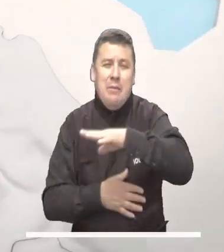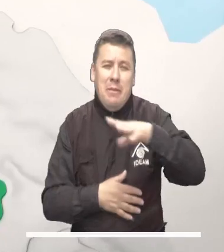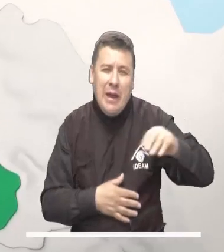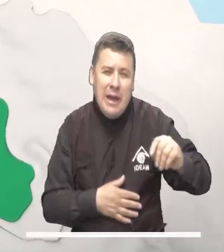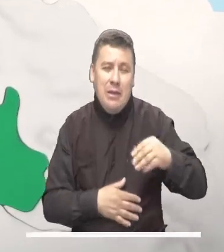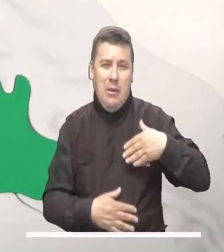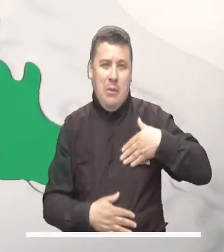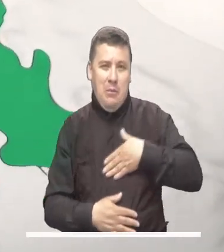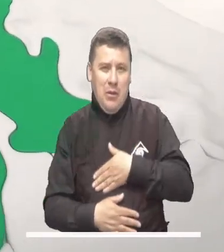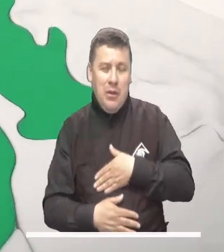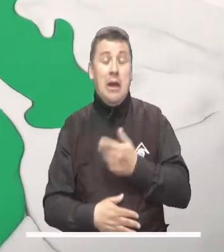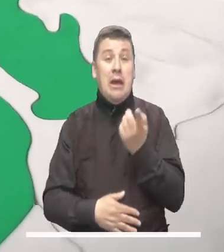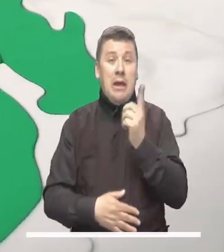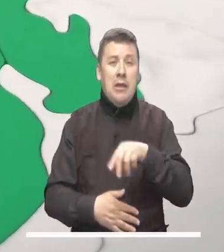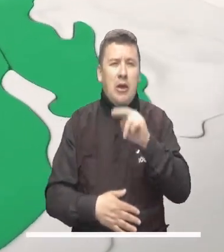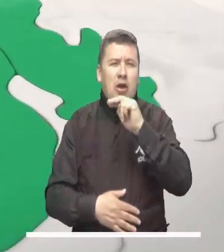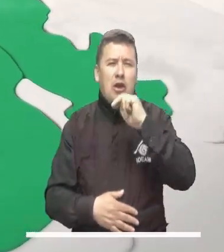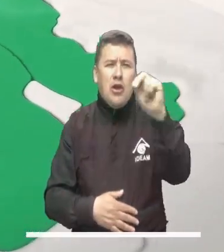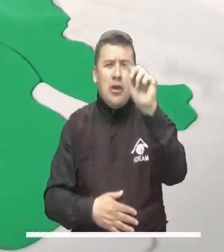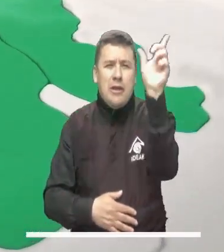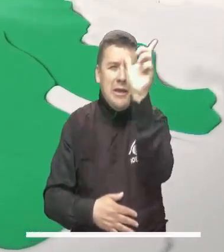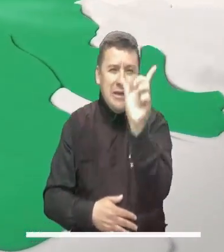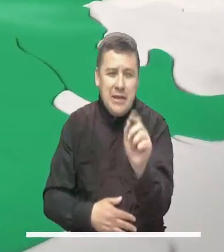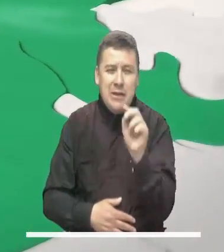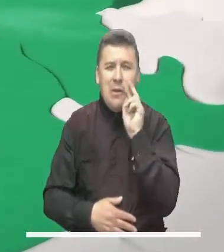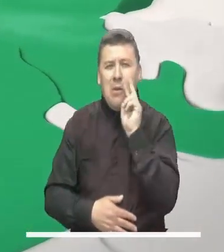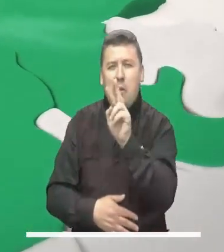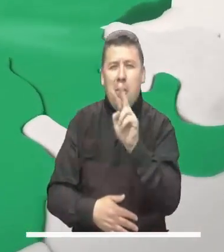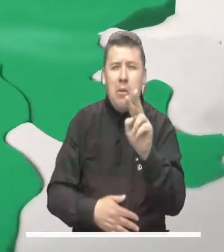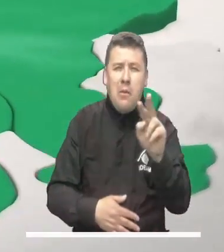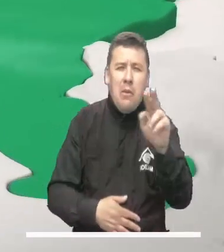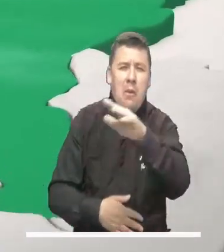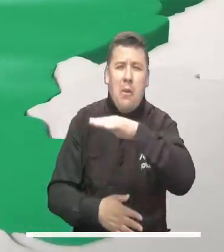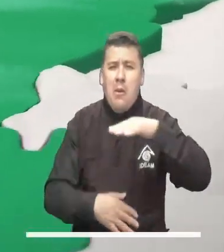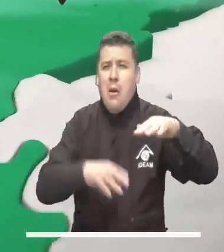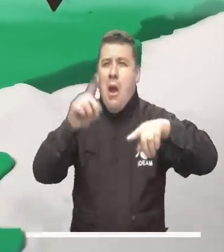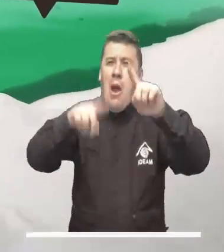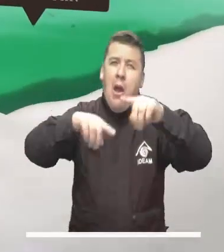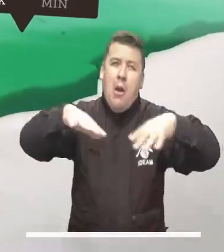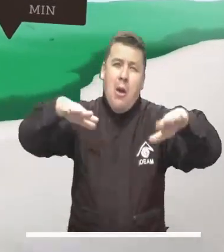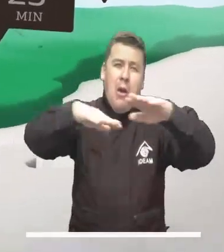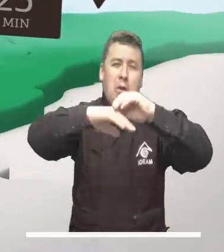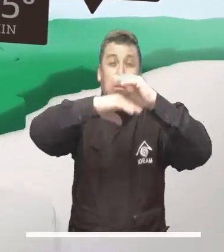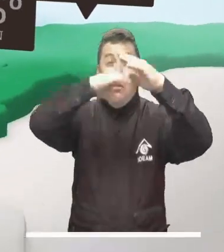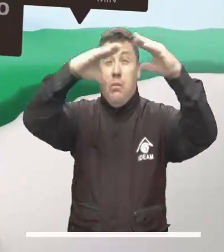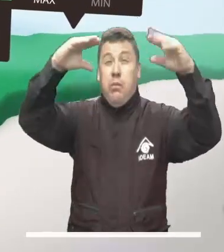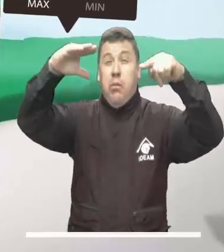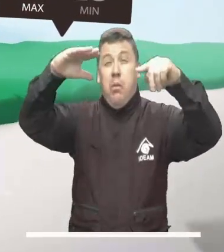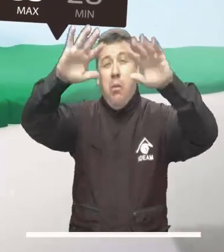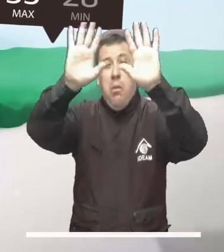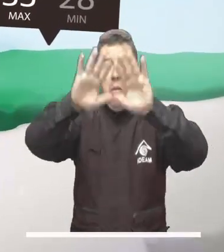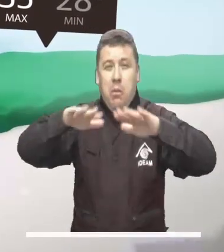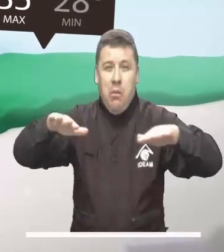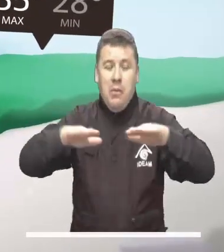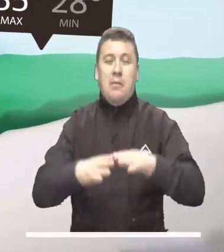Atlántico, Magdalena y Bolívar, al igual que en el norte de Cesar, en el resto de la zona habrá cielo encapotado.